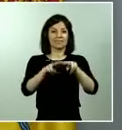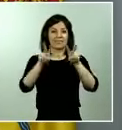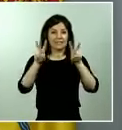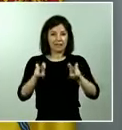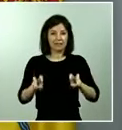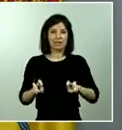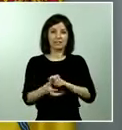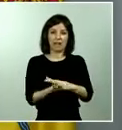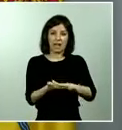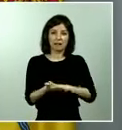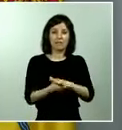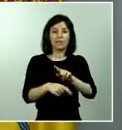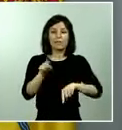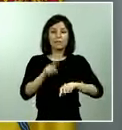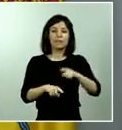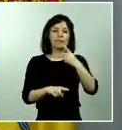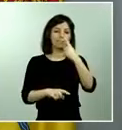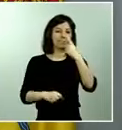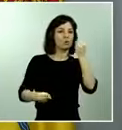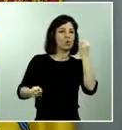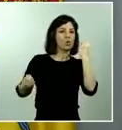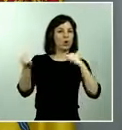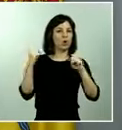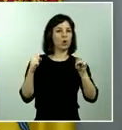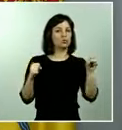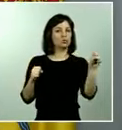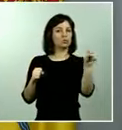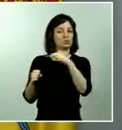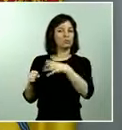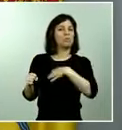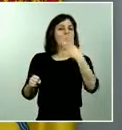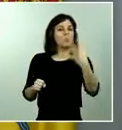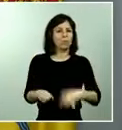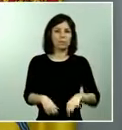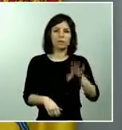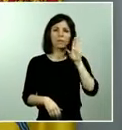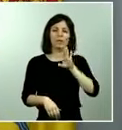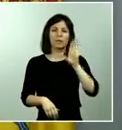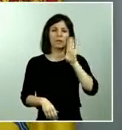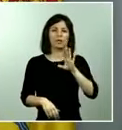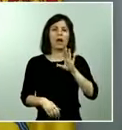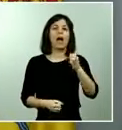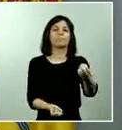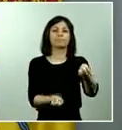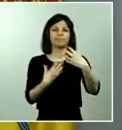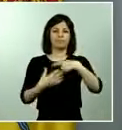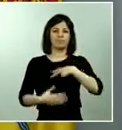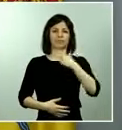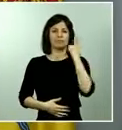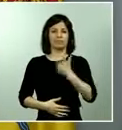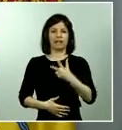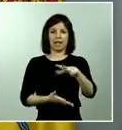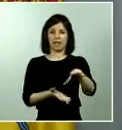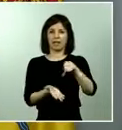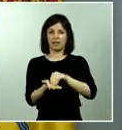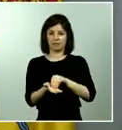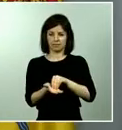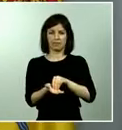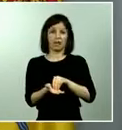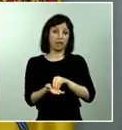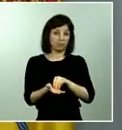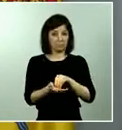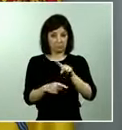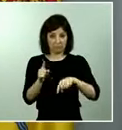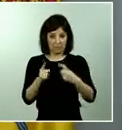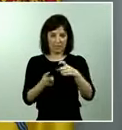conductas que pueden ser delictivas y se trasladan a la fiscalía caso de entenderlo oportuno y aquellas